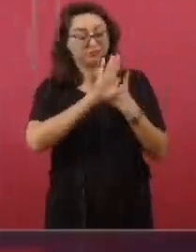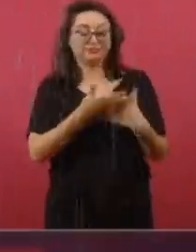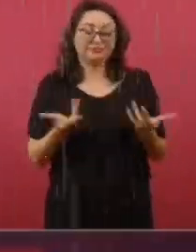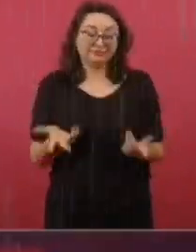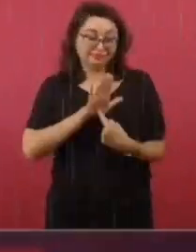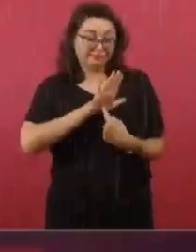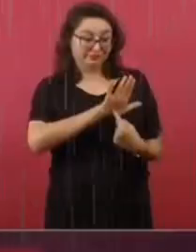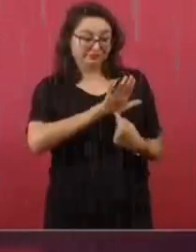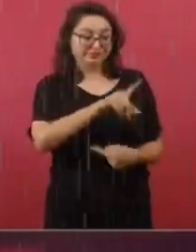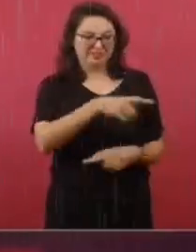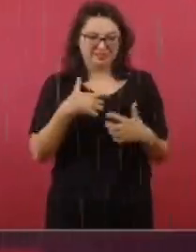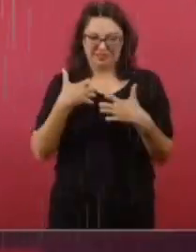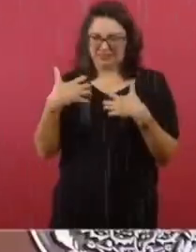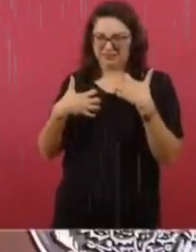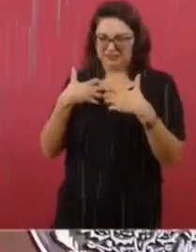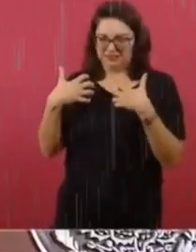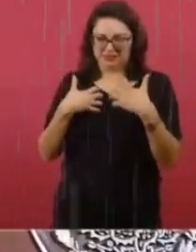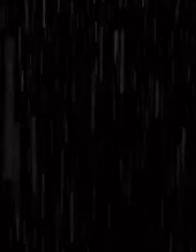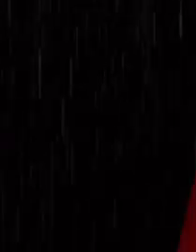Para que desayunen bien.